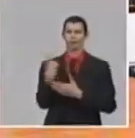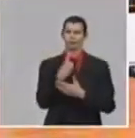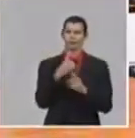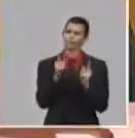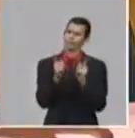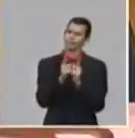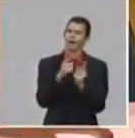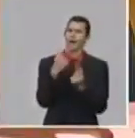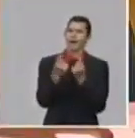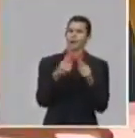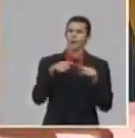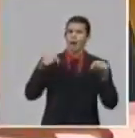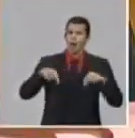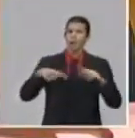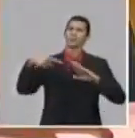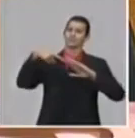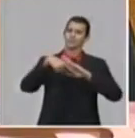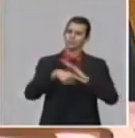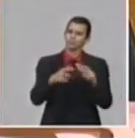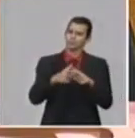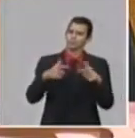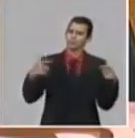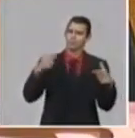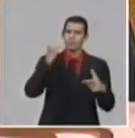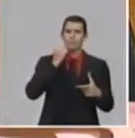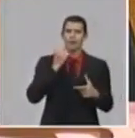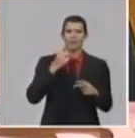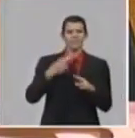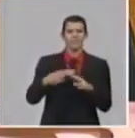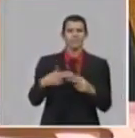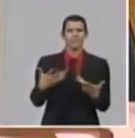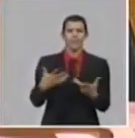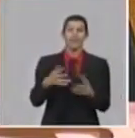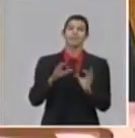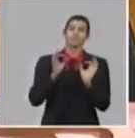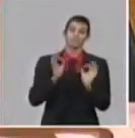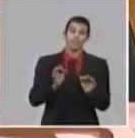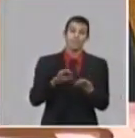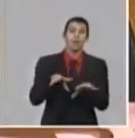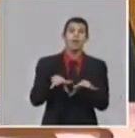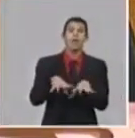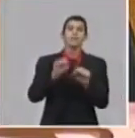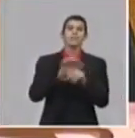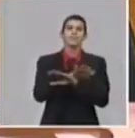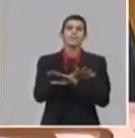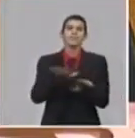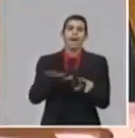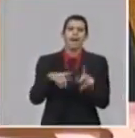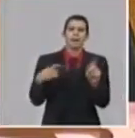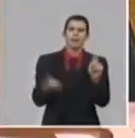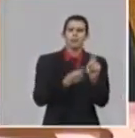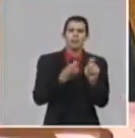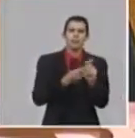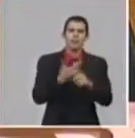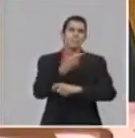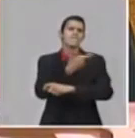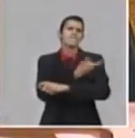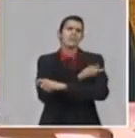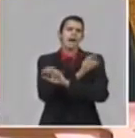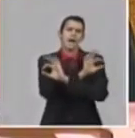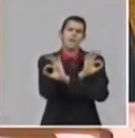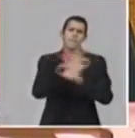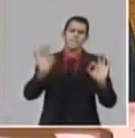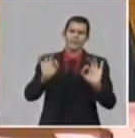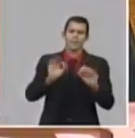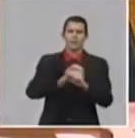pero que hay que hablar y es esa búsqueda de la vacuna específica para este coronavirus, pero de eso lo haremos un poquito